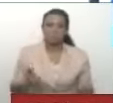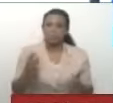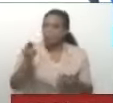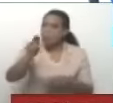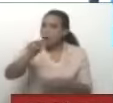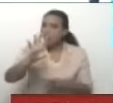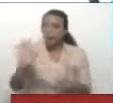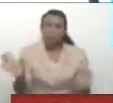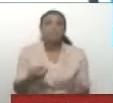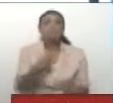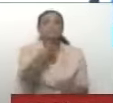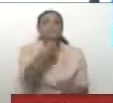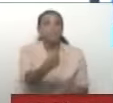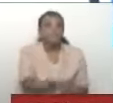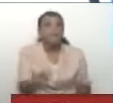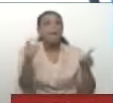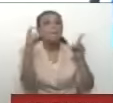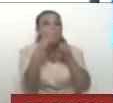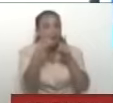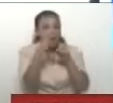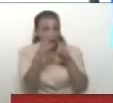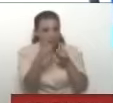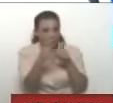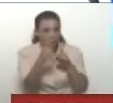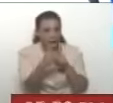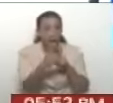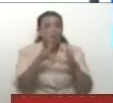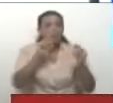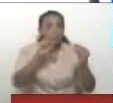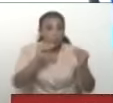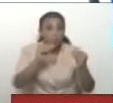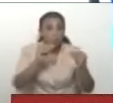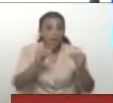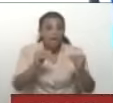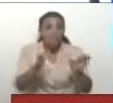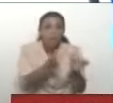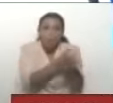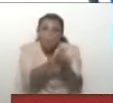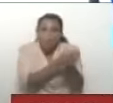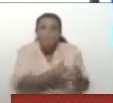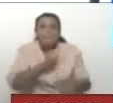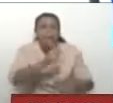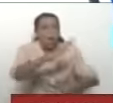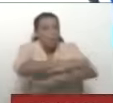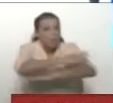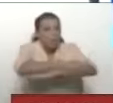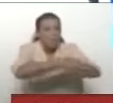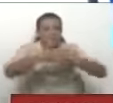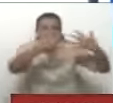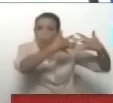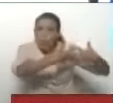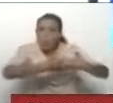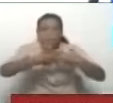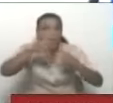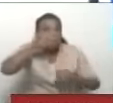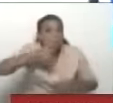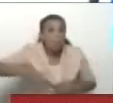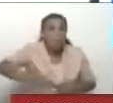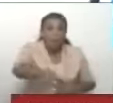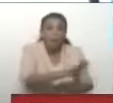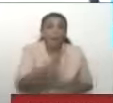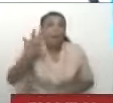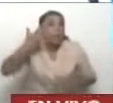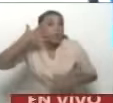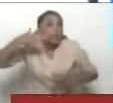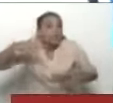Yo dije, hablando de las conspiraciones, que si el pueblo venezolano